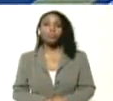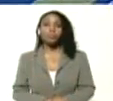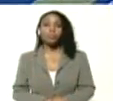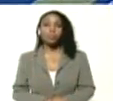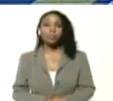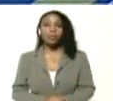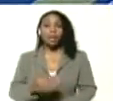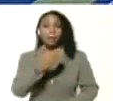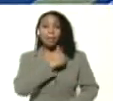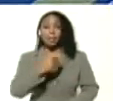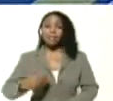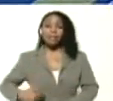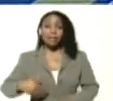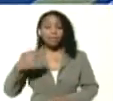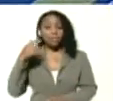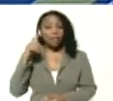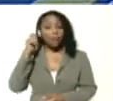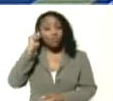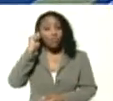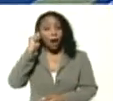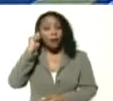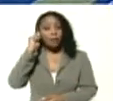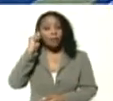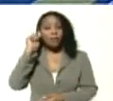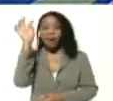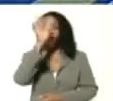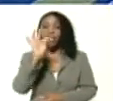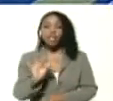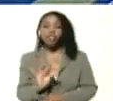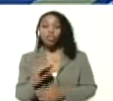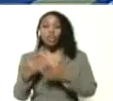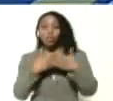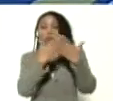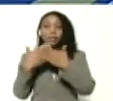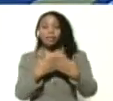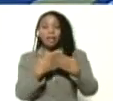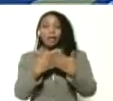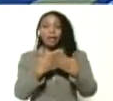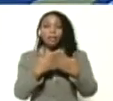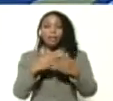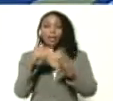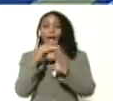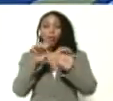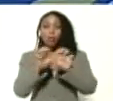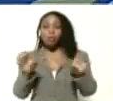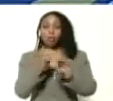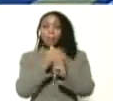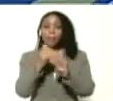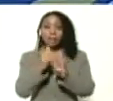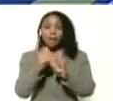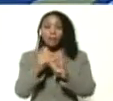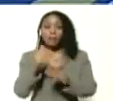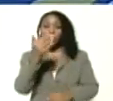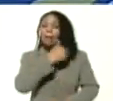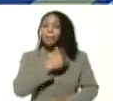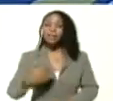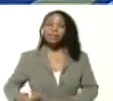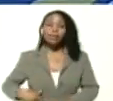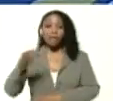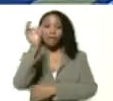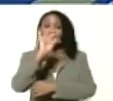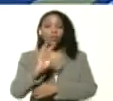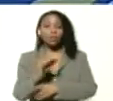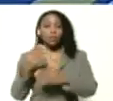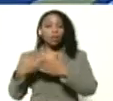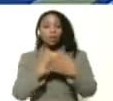la presidenta, fíjense ustedes, la presidenta de la Federación de Estudiantes de Educación Media, Egerling, y el presidente de la Federación